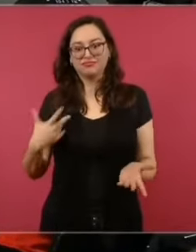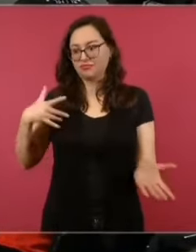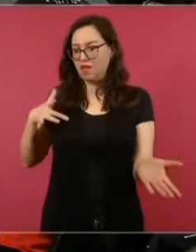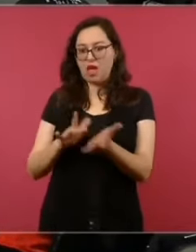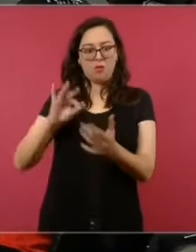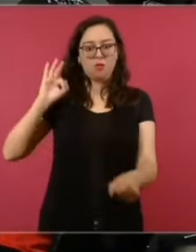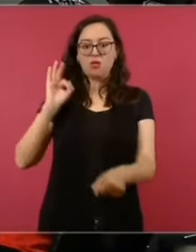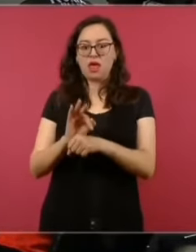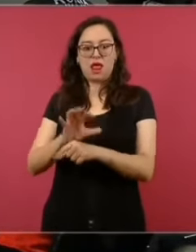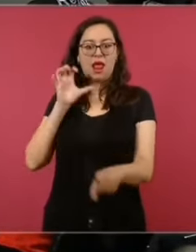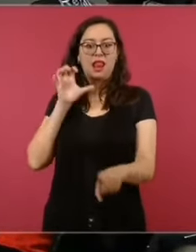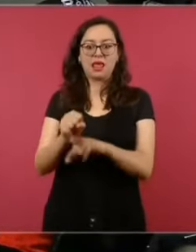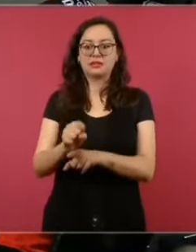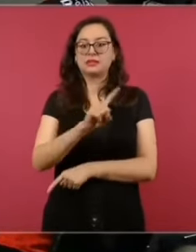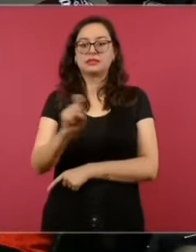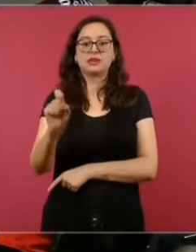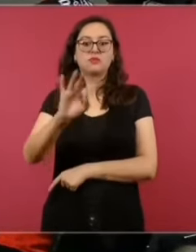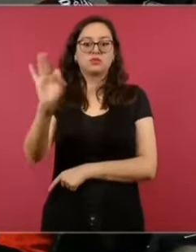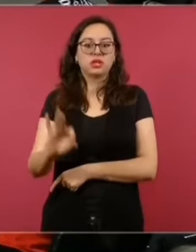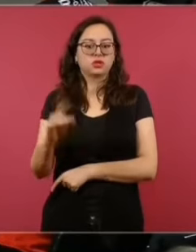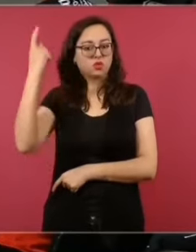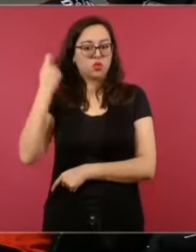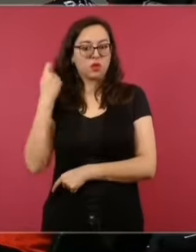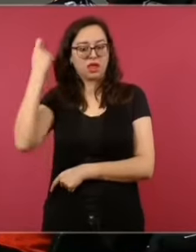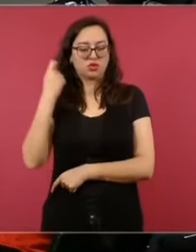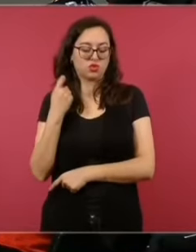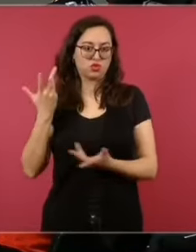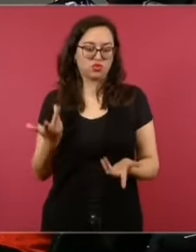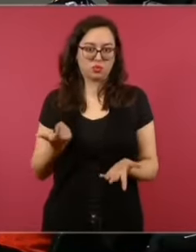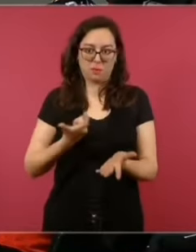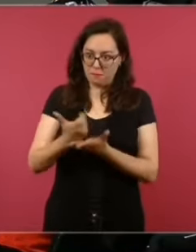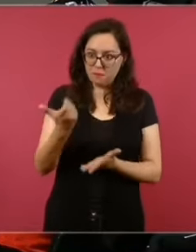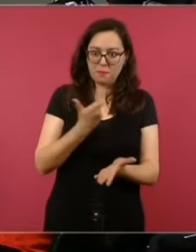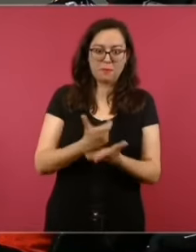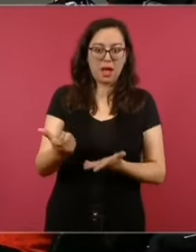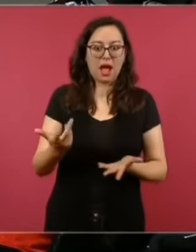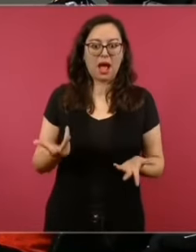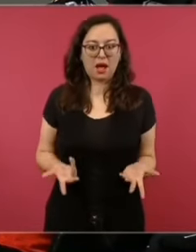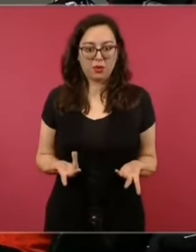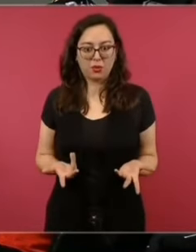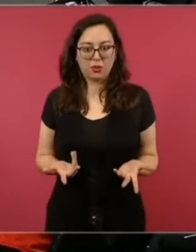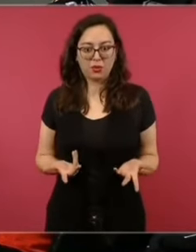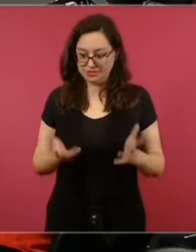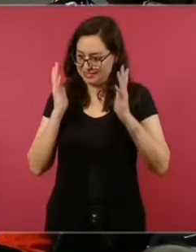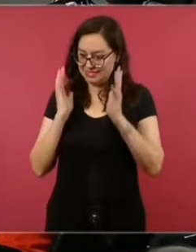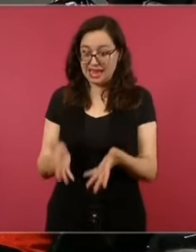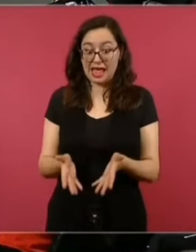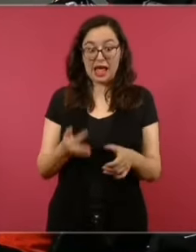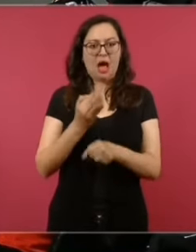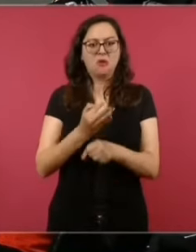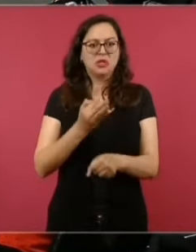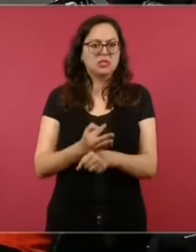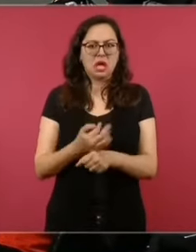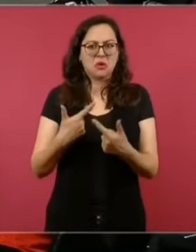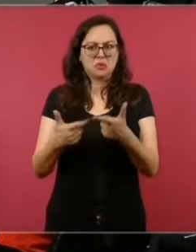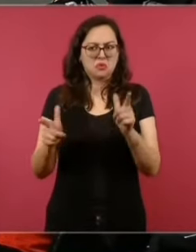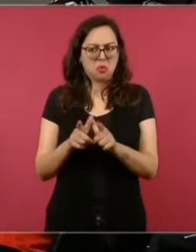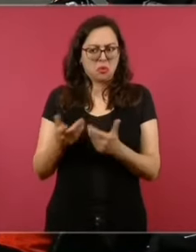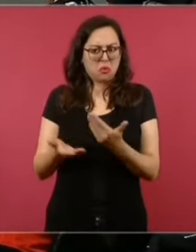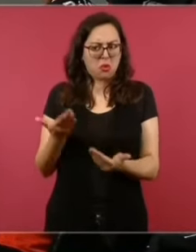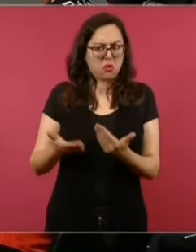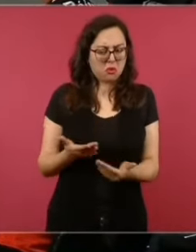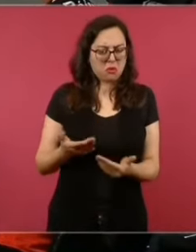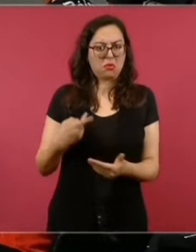para compensar a los jubilados. Entonces, la